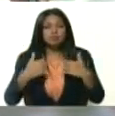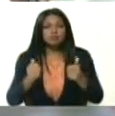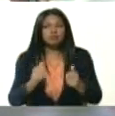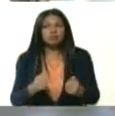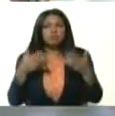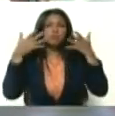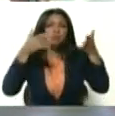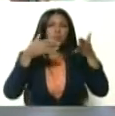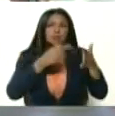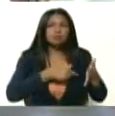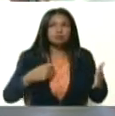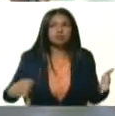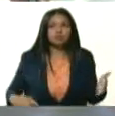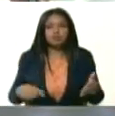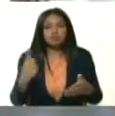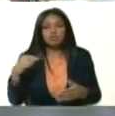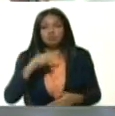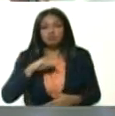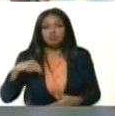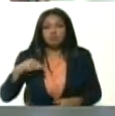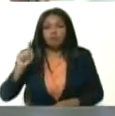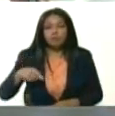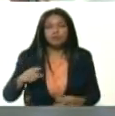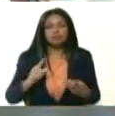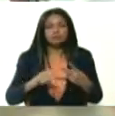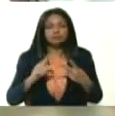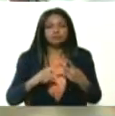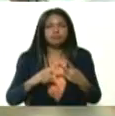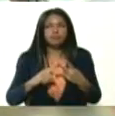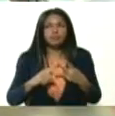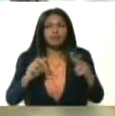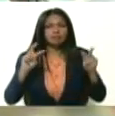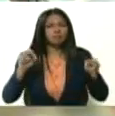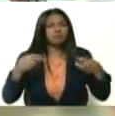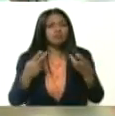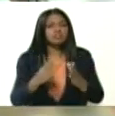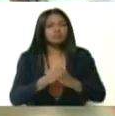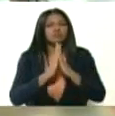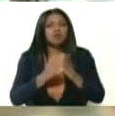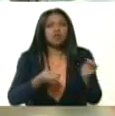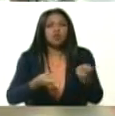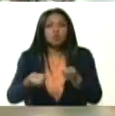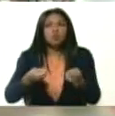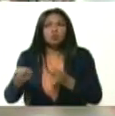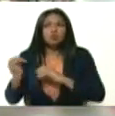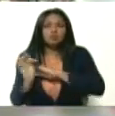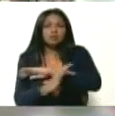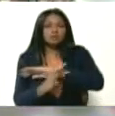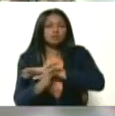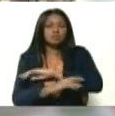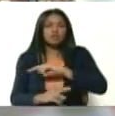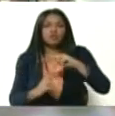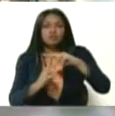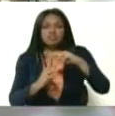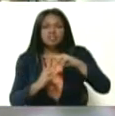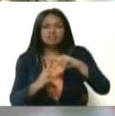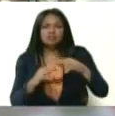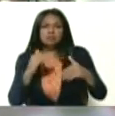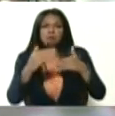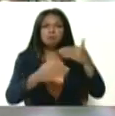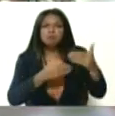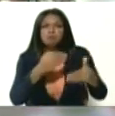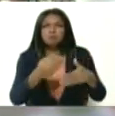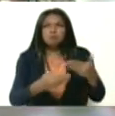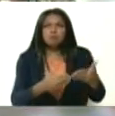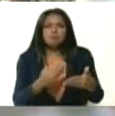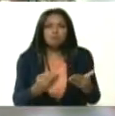recomiendan los chinos y que tenemos nosotros? Y en segundo lugar, que me actualicen el control de la frontera con Táchira. ¿Cómo ha venido marchando